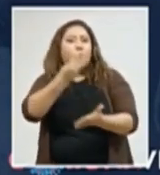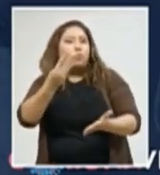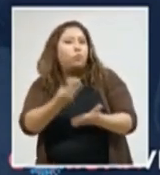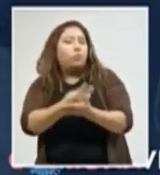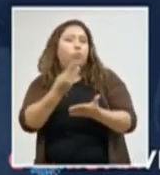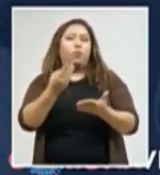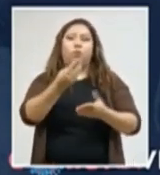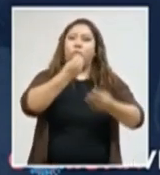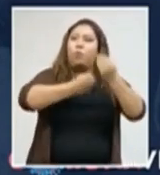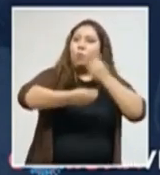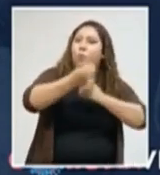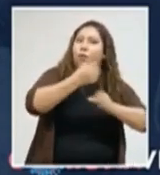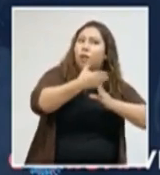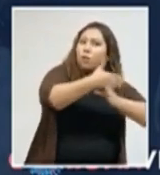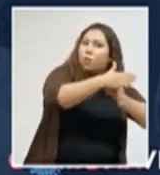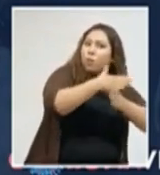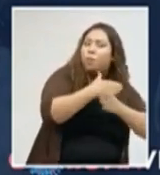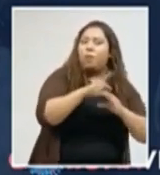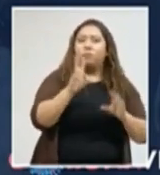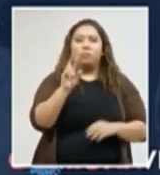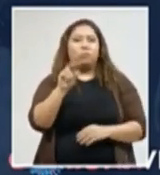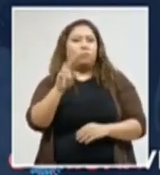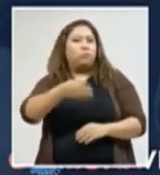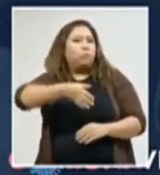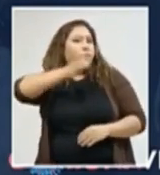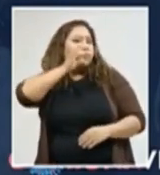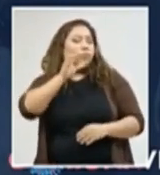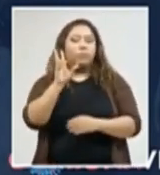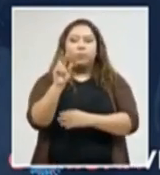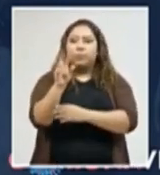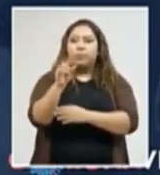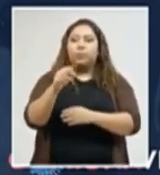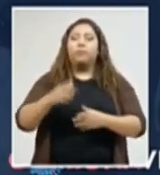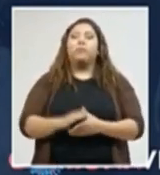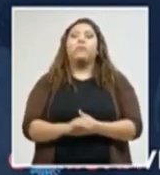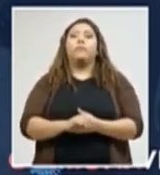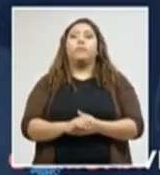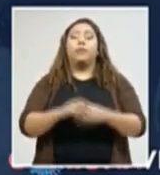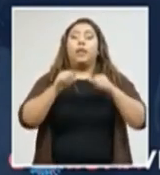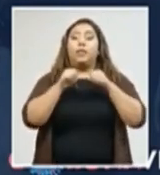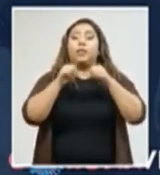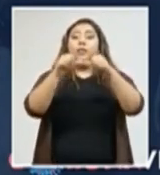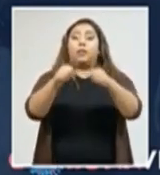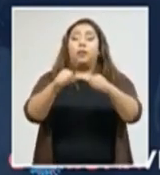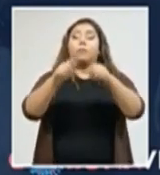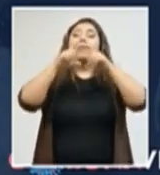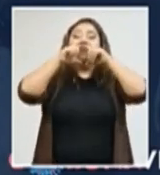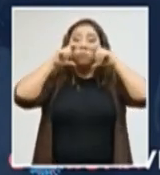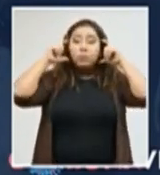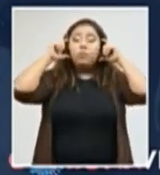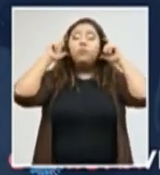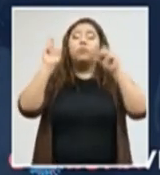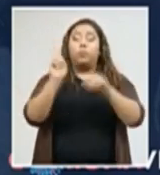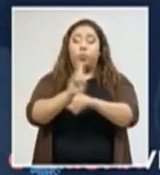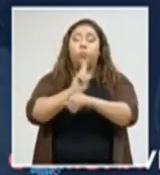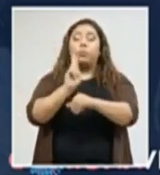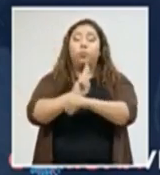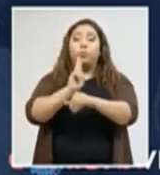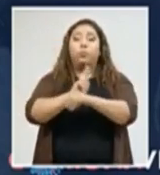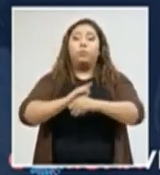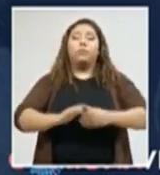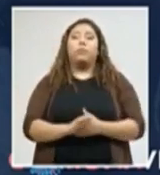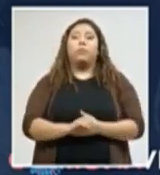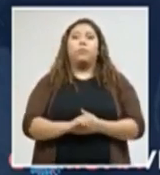comparta los alimentos, tampoco comparta las bebidas, use mascarilla durante todo el tiempo, por favor, estemos atentos